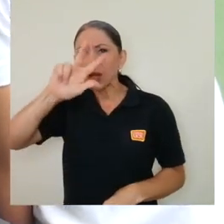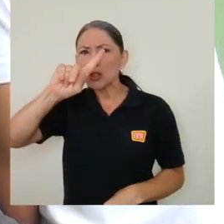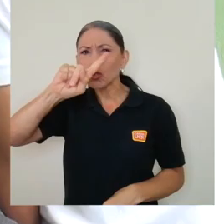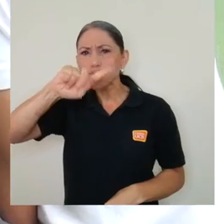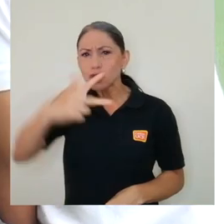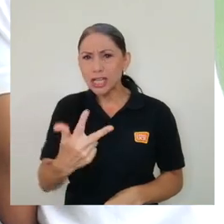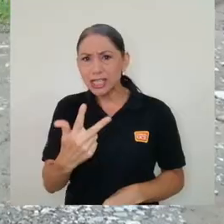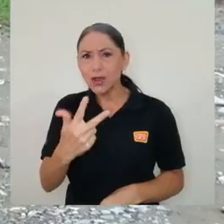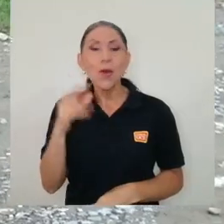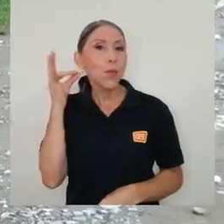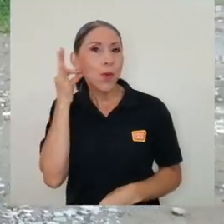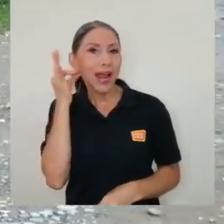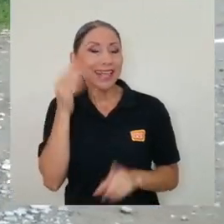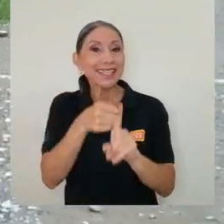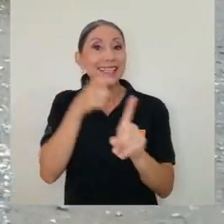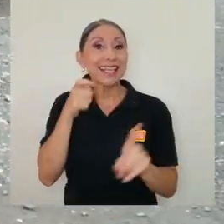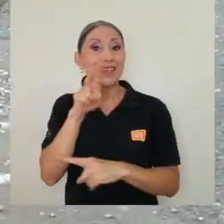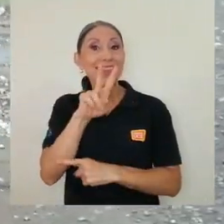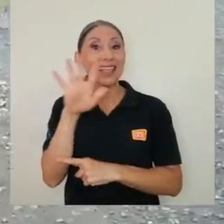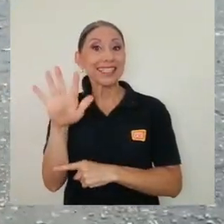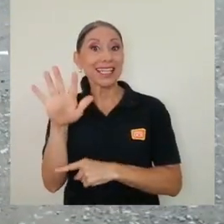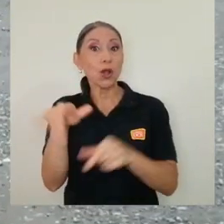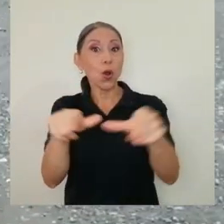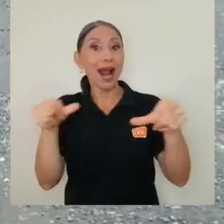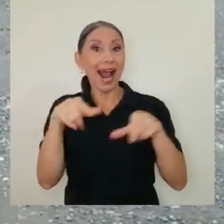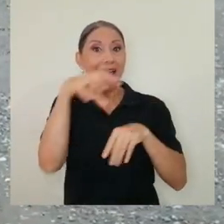mujeres provenientes de 25 cantones.